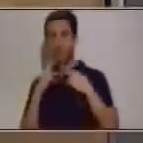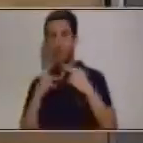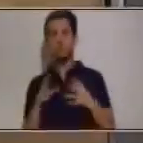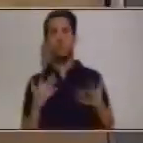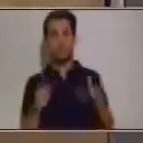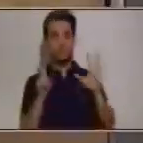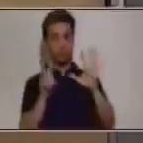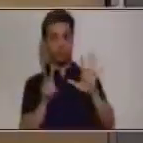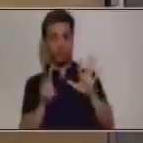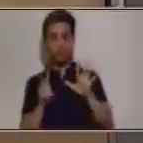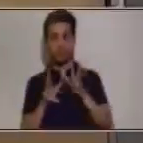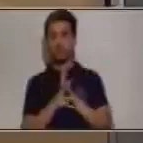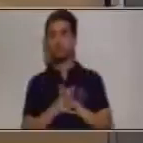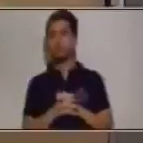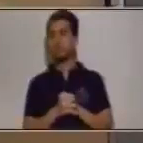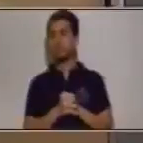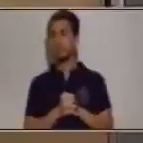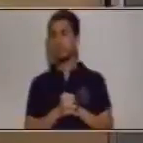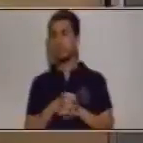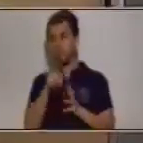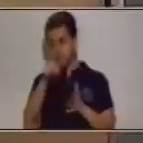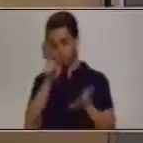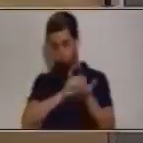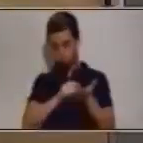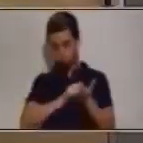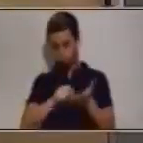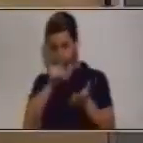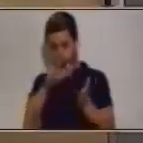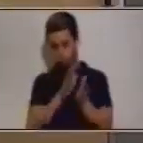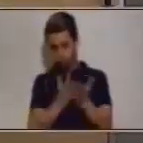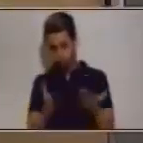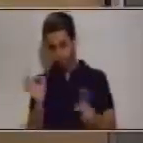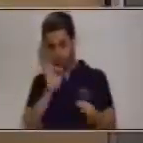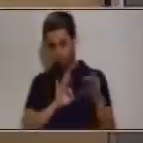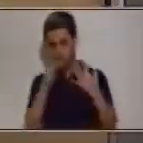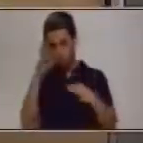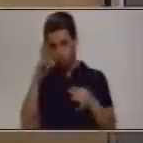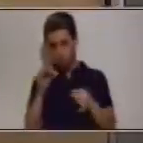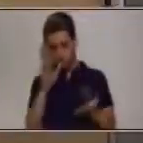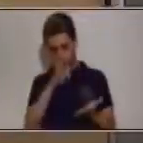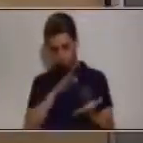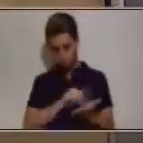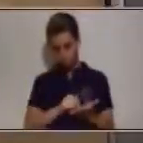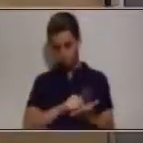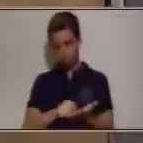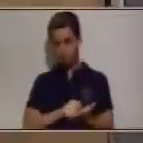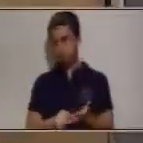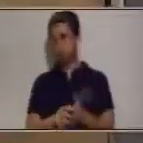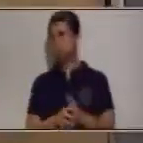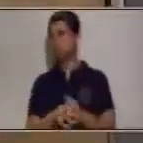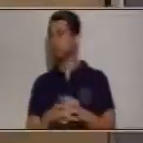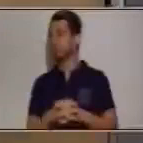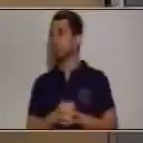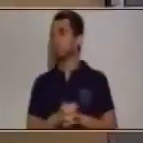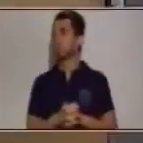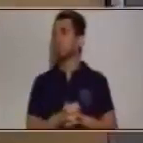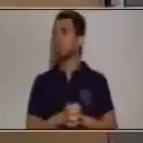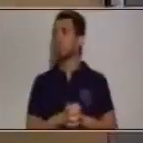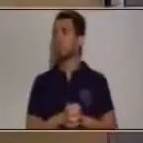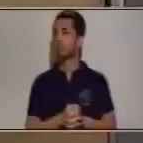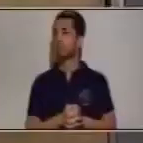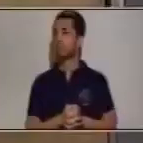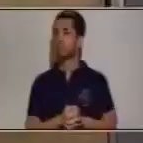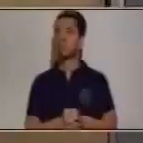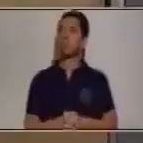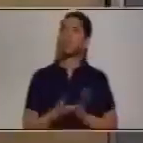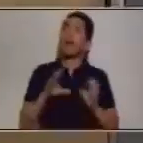va a ser 7 así que por favor tú lo anotas en tu cuaderno o en tu hojita vamos a la siguiente parte te recuerdas que